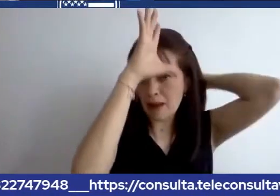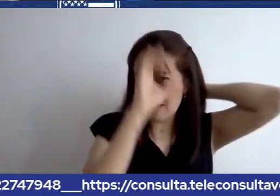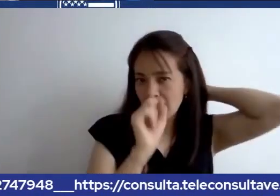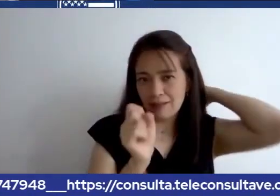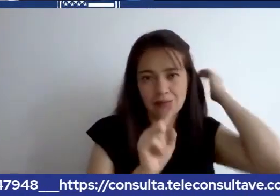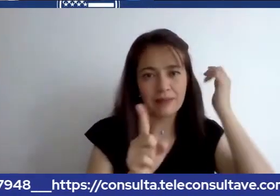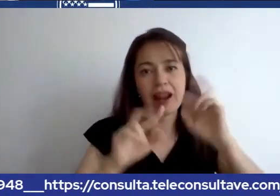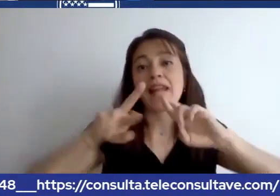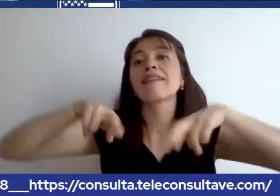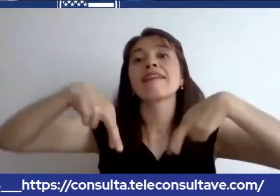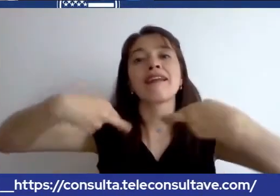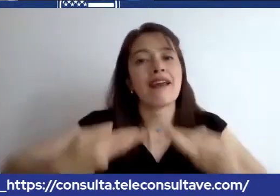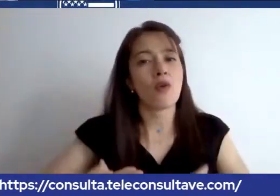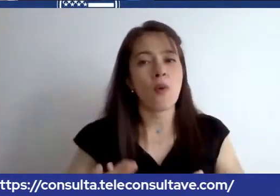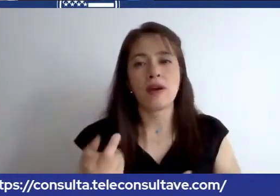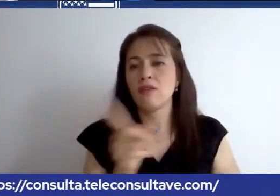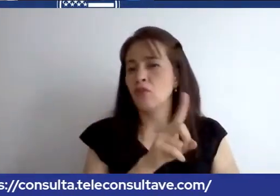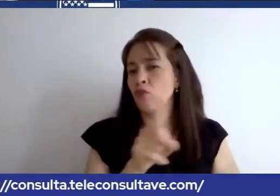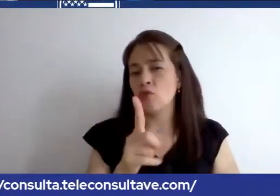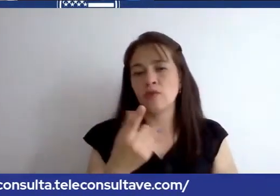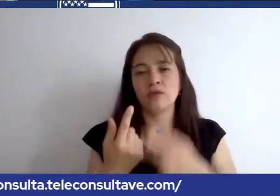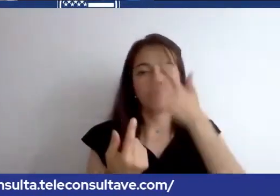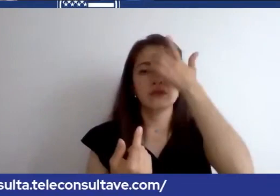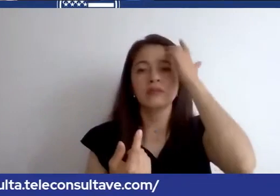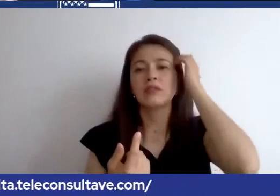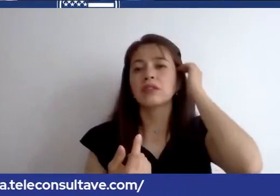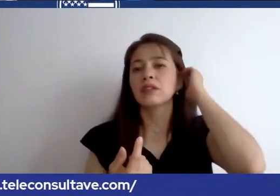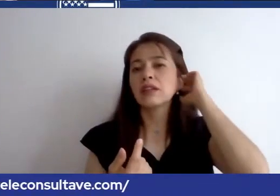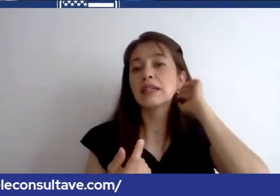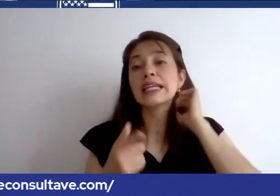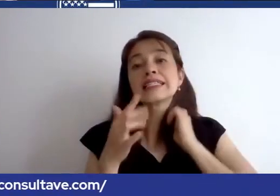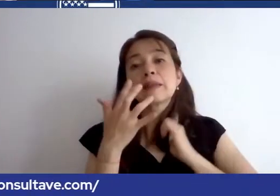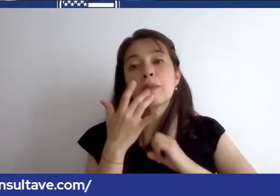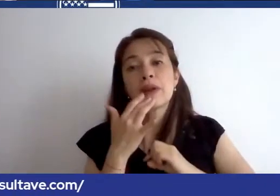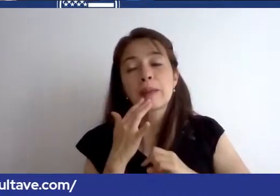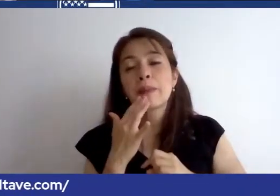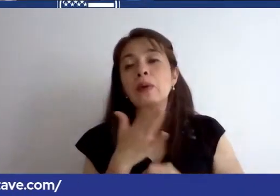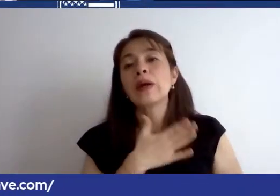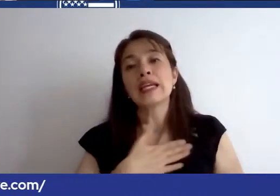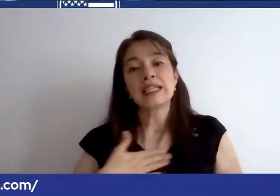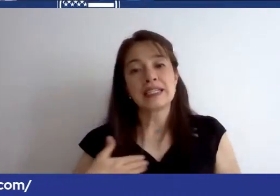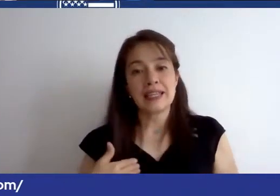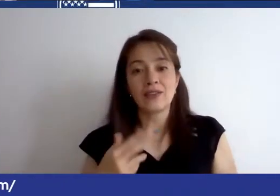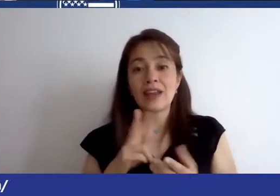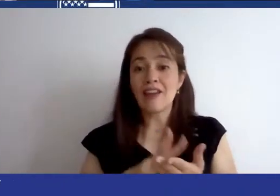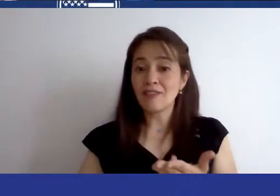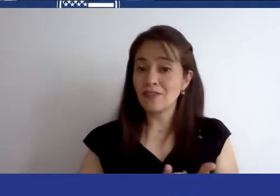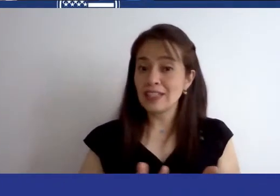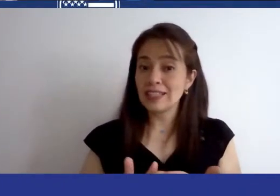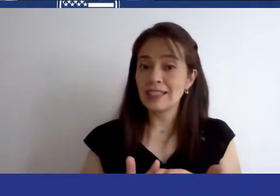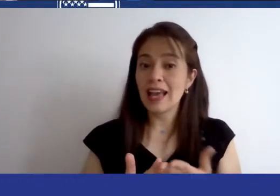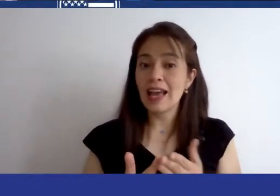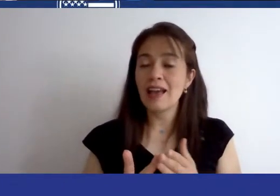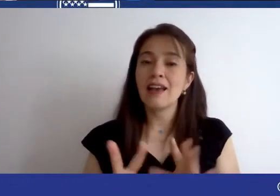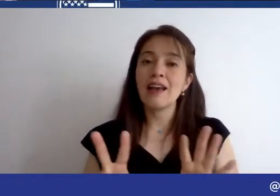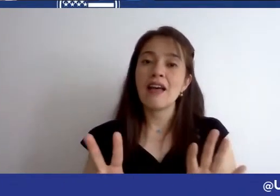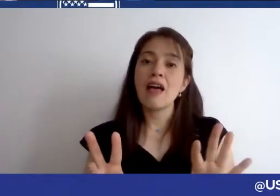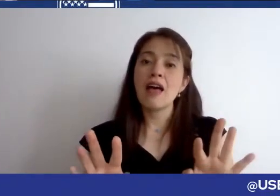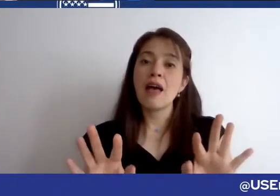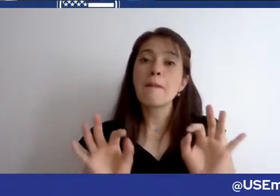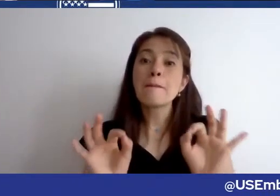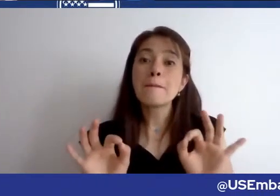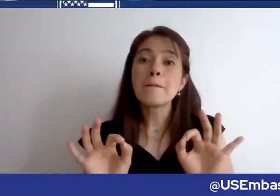renovar su visa. Si quiere una visa, específicamente una visa